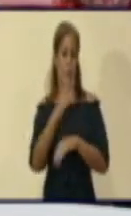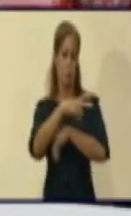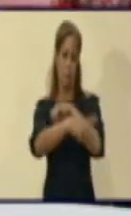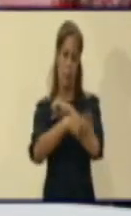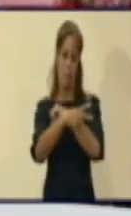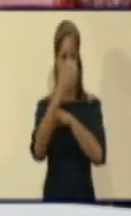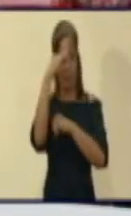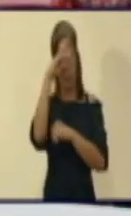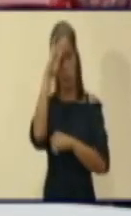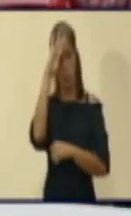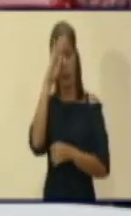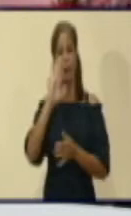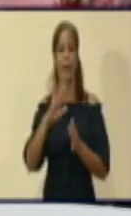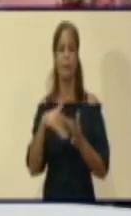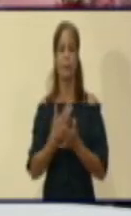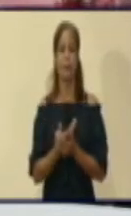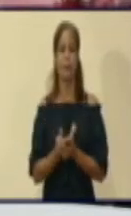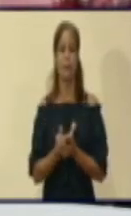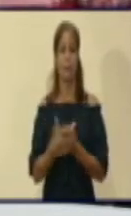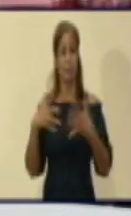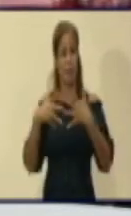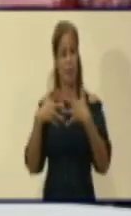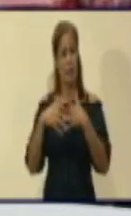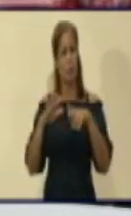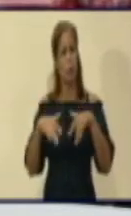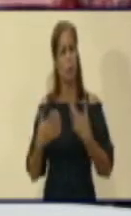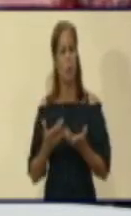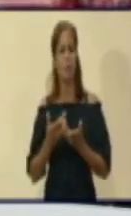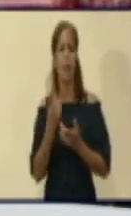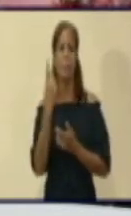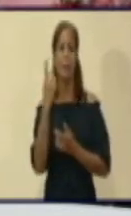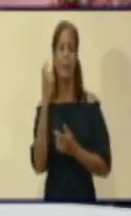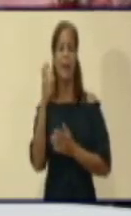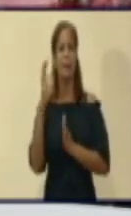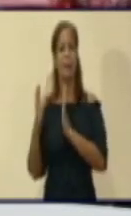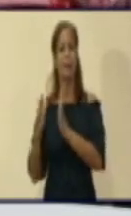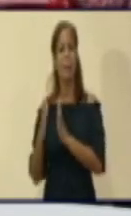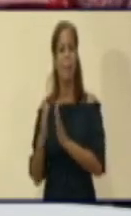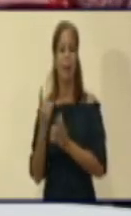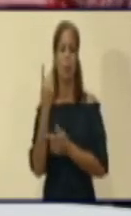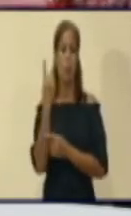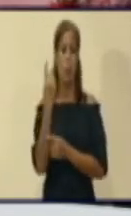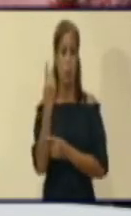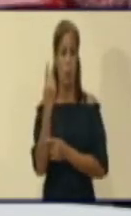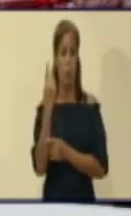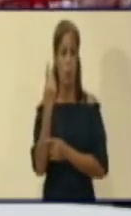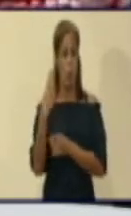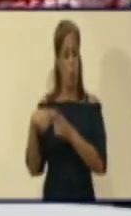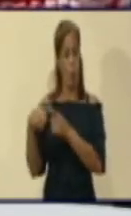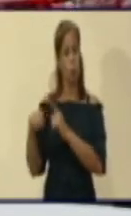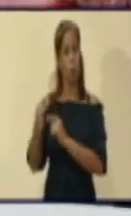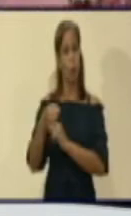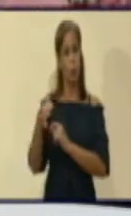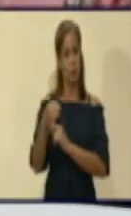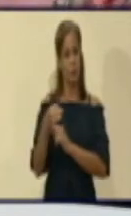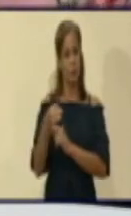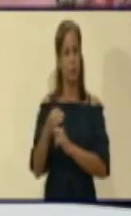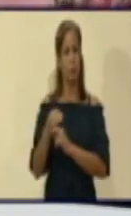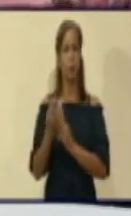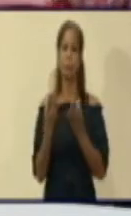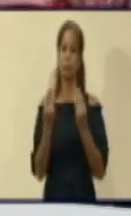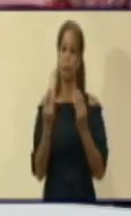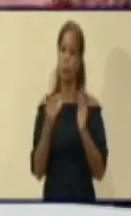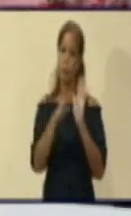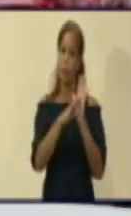En relación con la primera fase en la que se encuentran el resto de los territorios, en la fase 1 de esa etapa de recuperación, hay un conjunto de medidas en